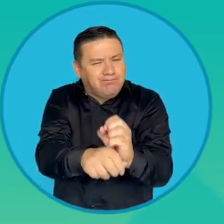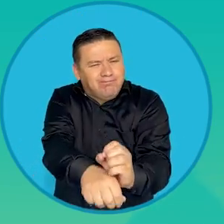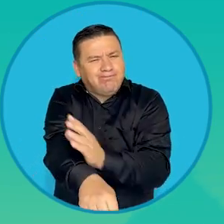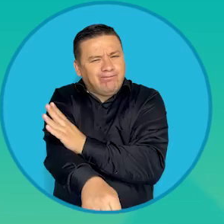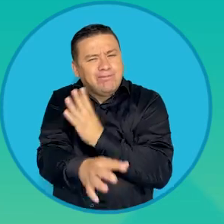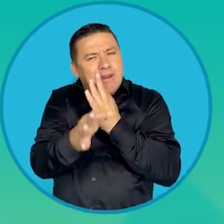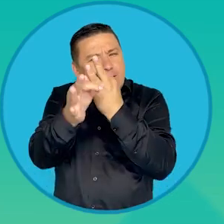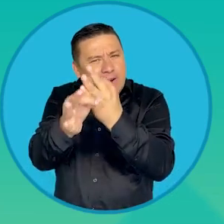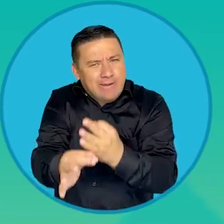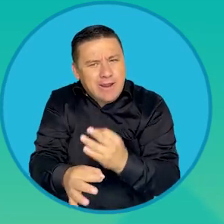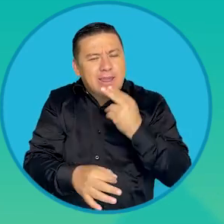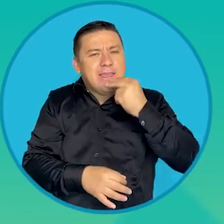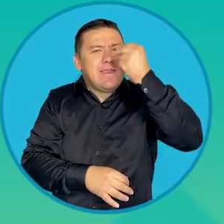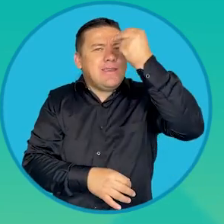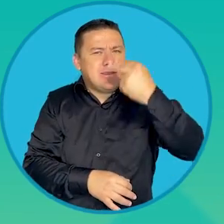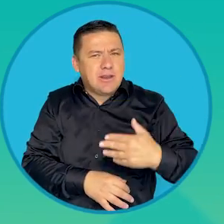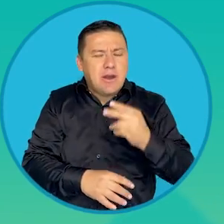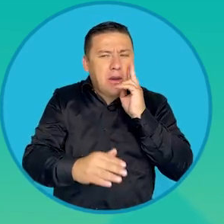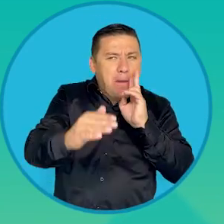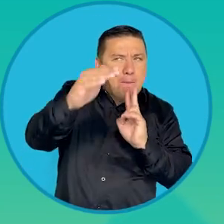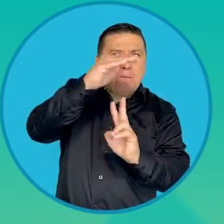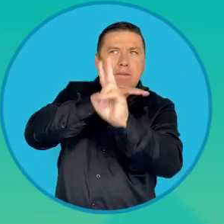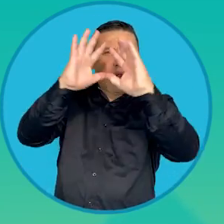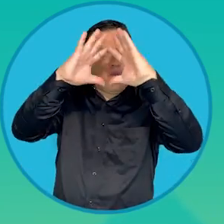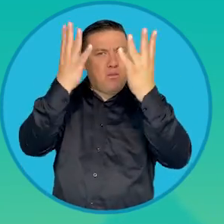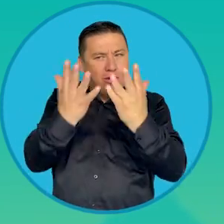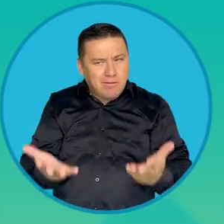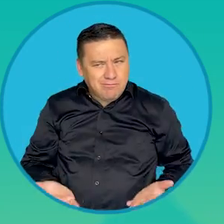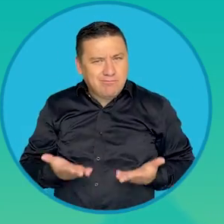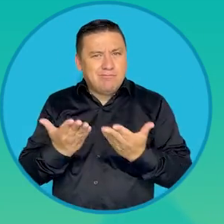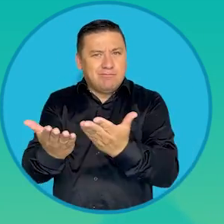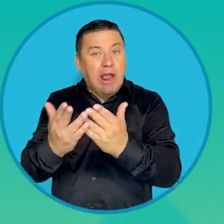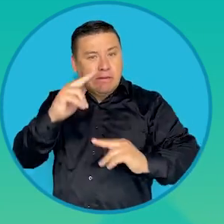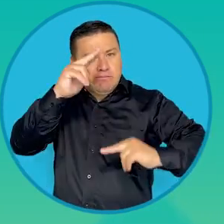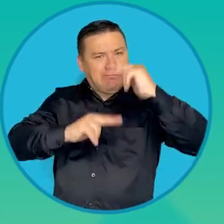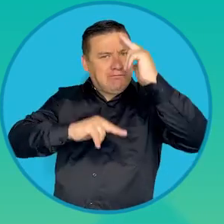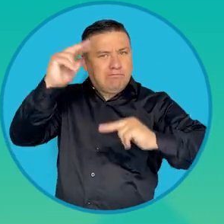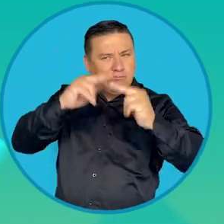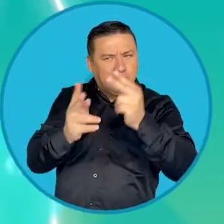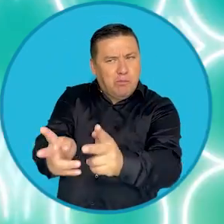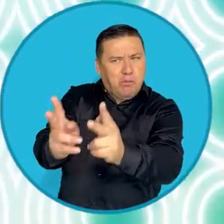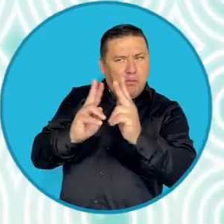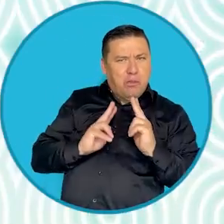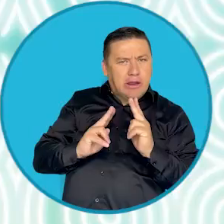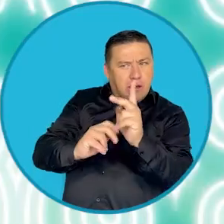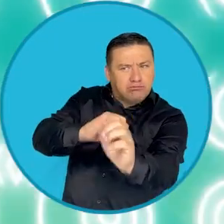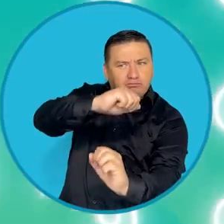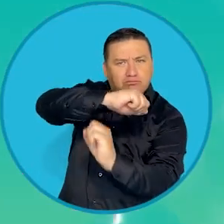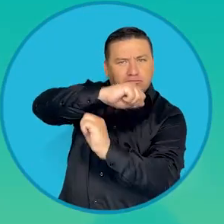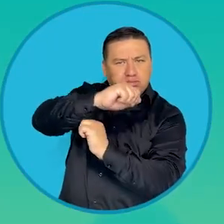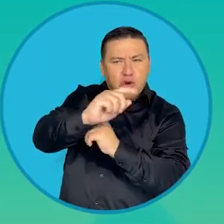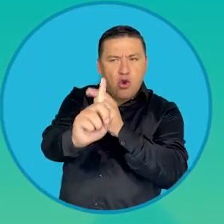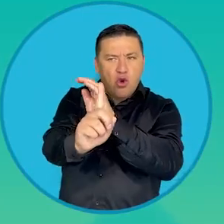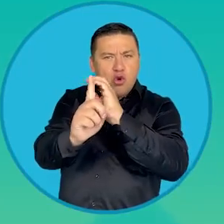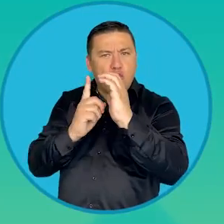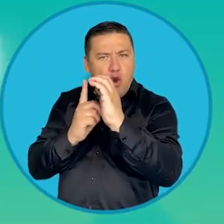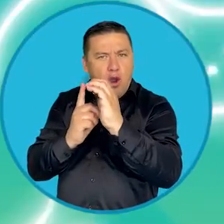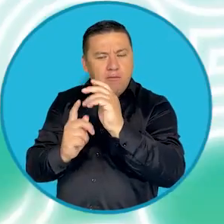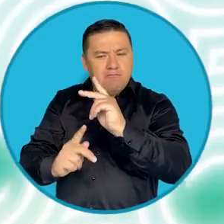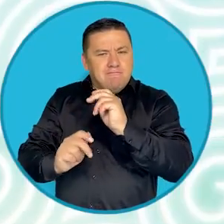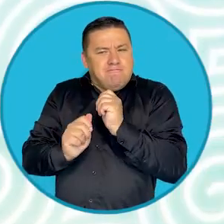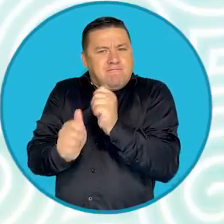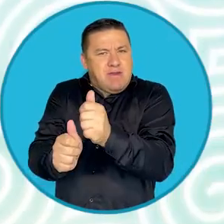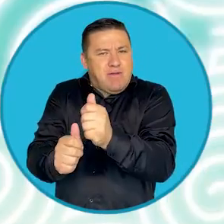visibilizando su realidad, su historia y su visión del mundo y construyendo puentes que ayuden a restaurar y fortalecer su cultura,